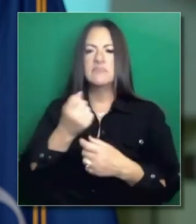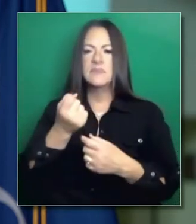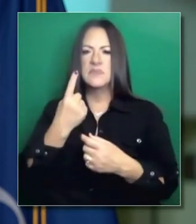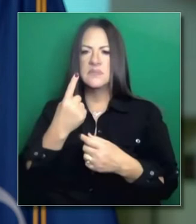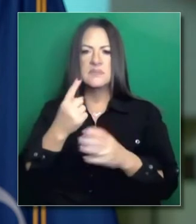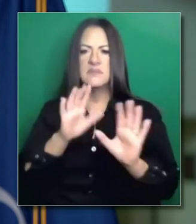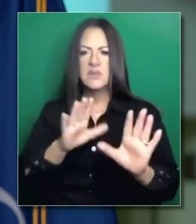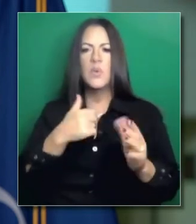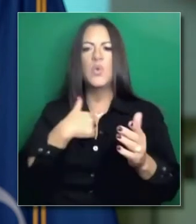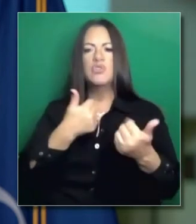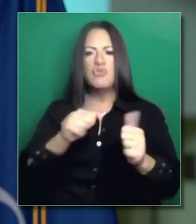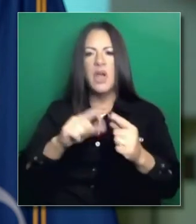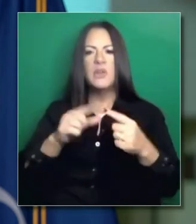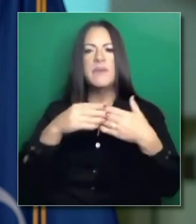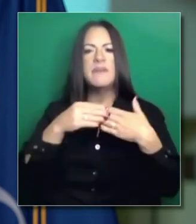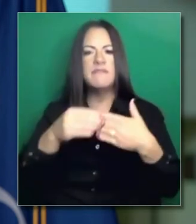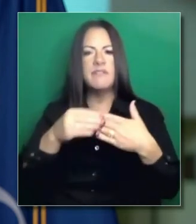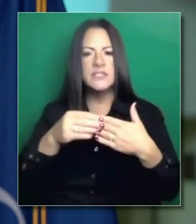usando.